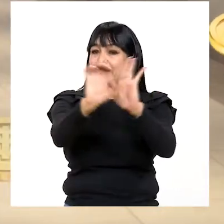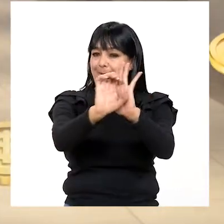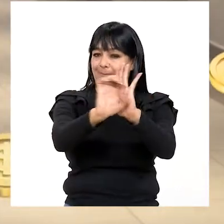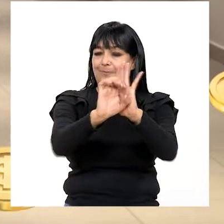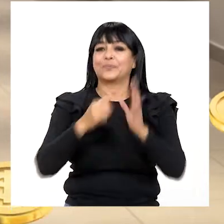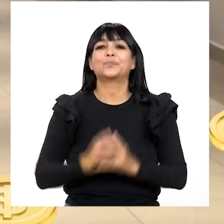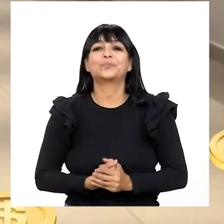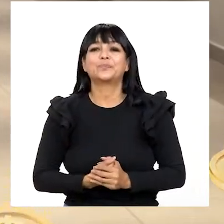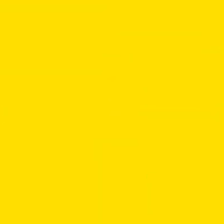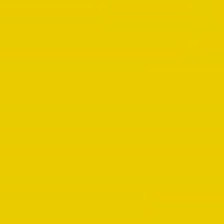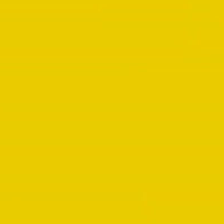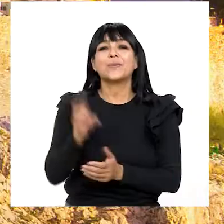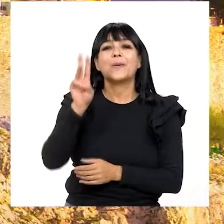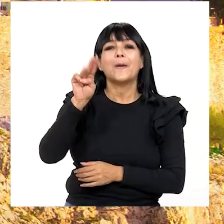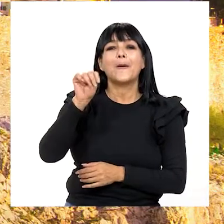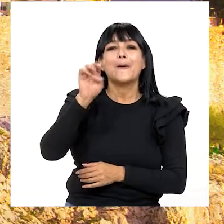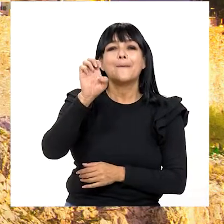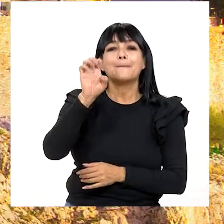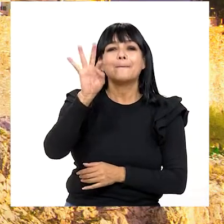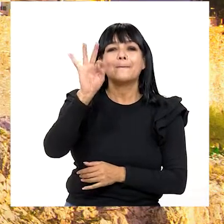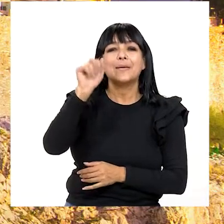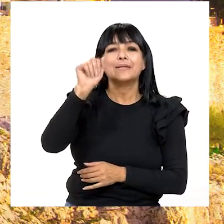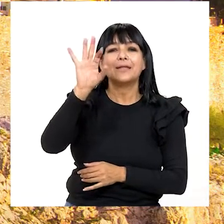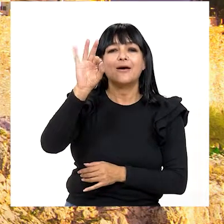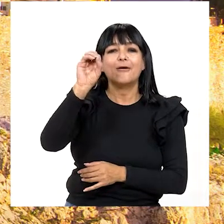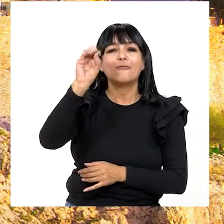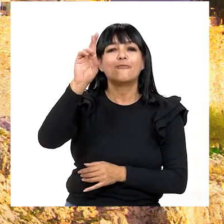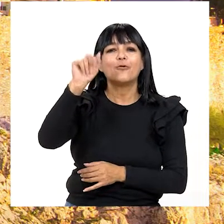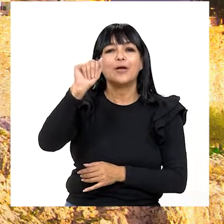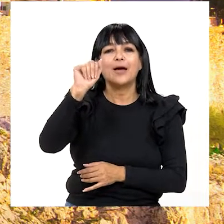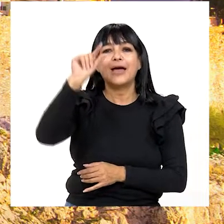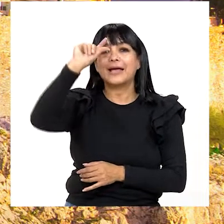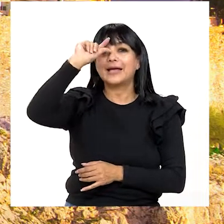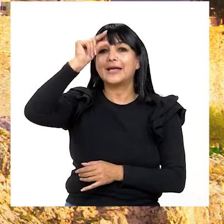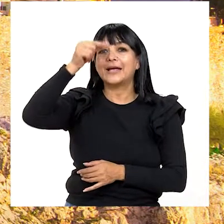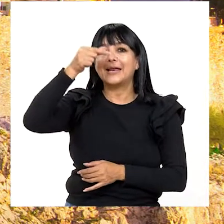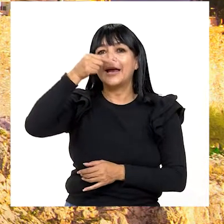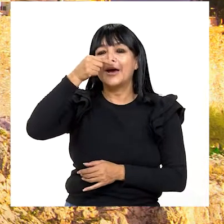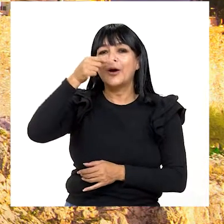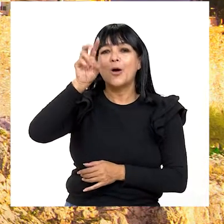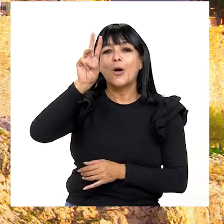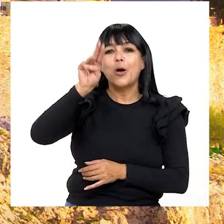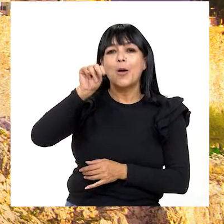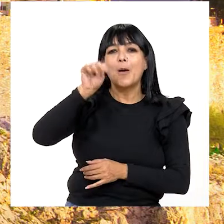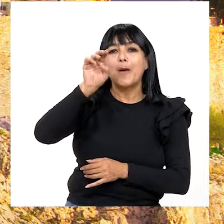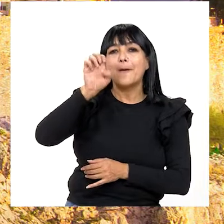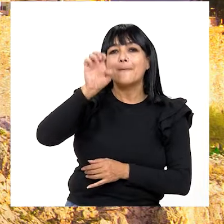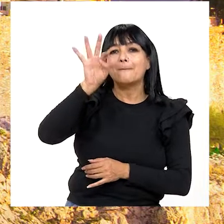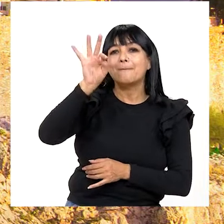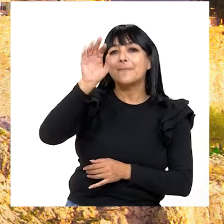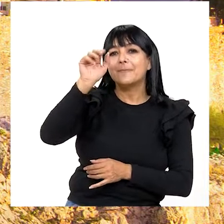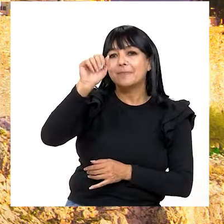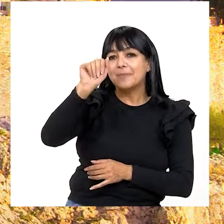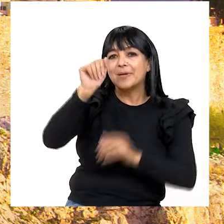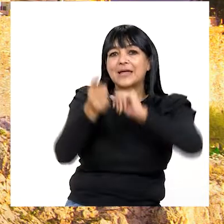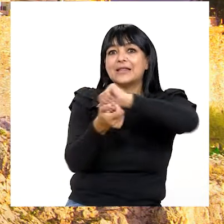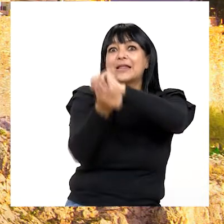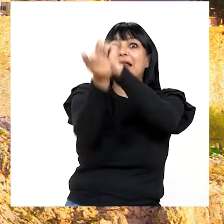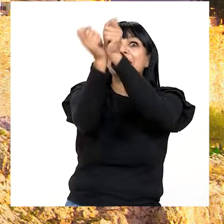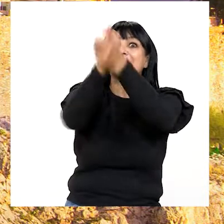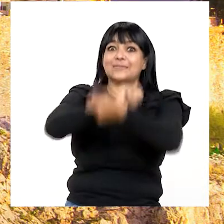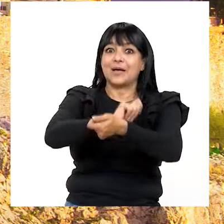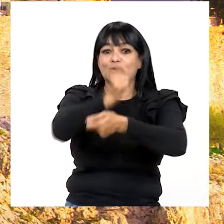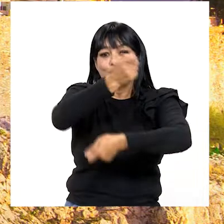figuras literarias Metáfora proviene de la palabra griega metáfora Que significa